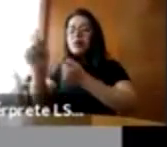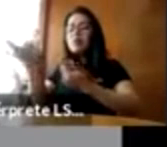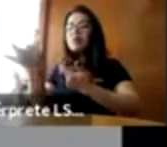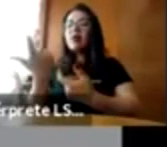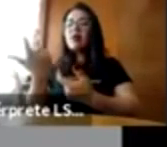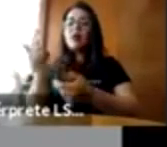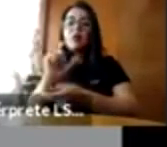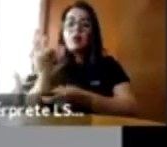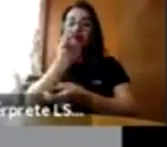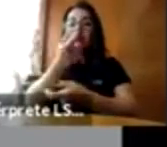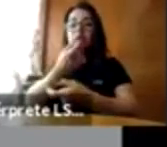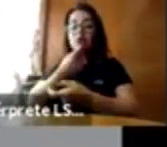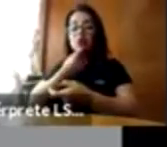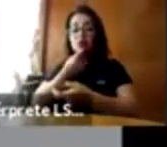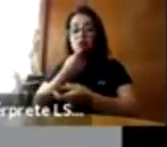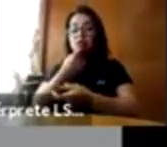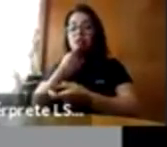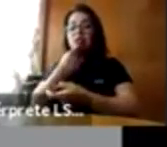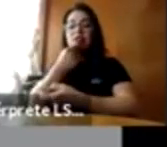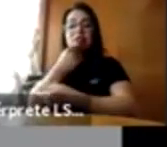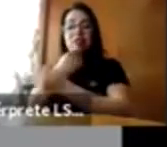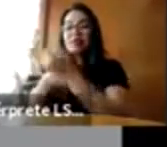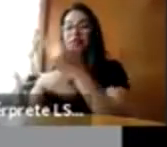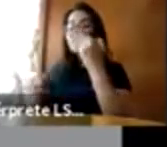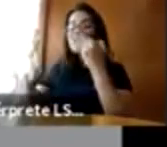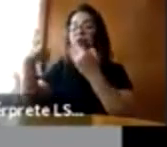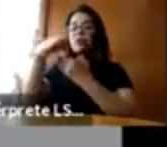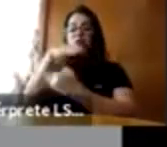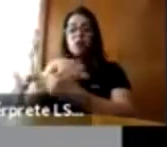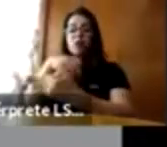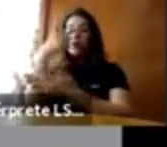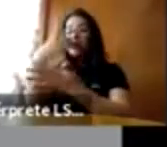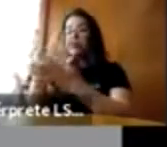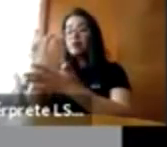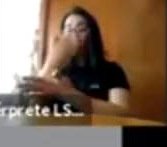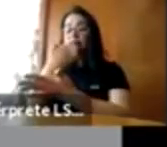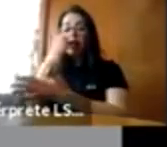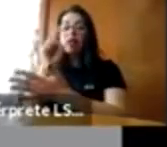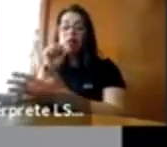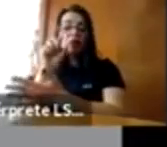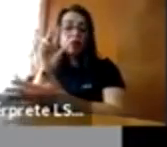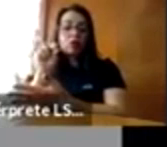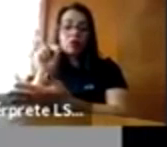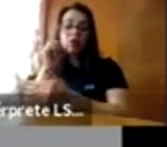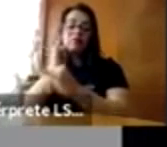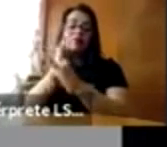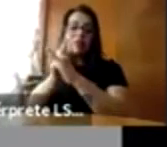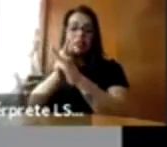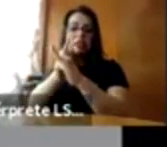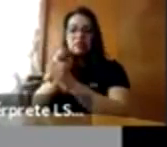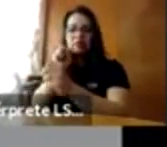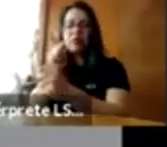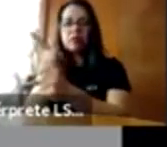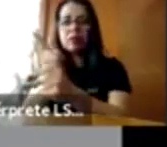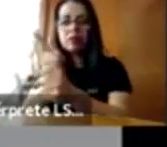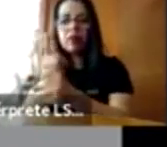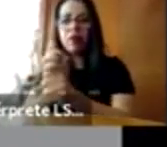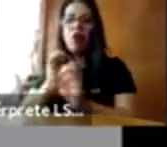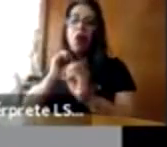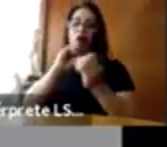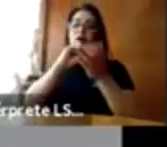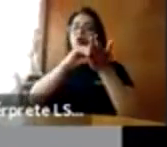en la escuela, sino que en el mundo virtual, y también para asegurar que las personas, los psicólogos,